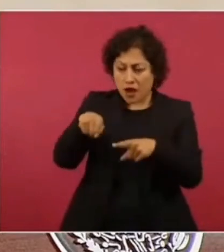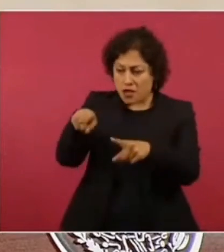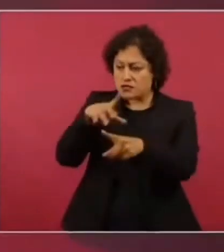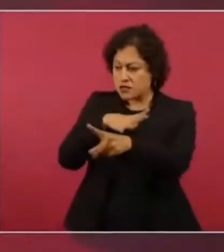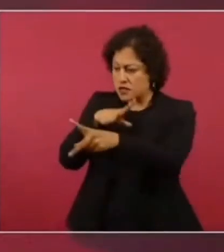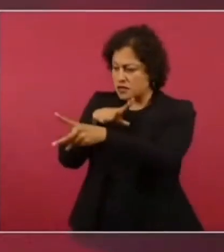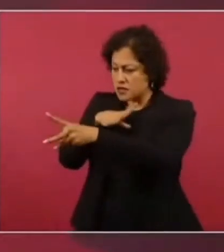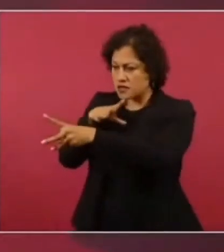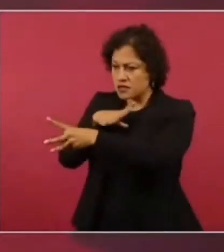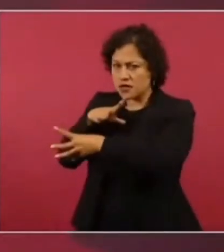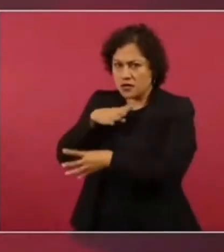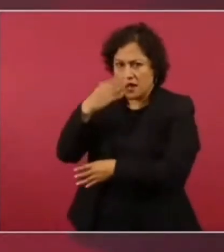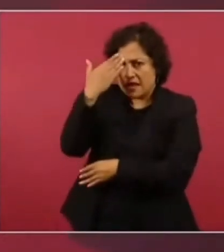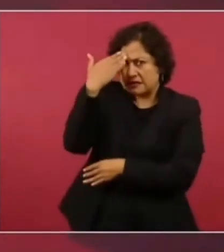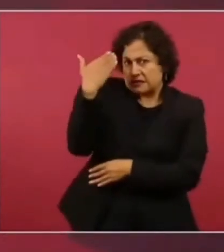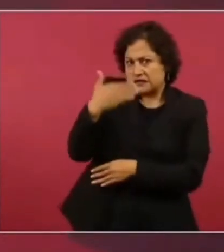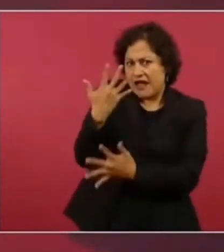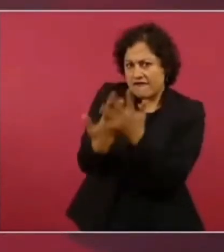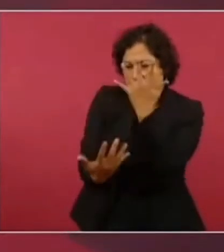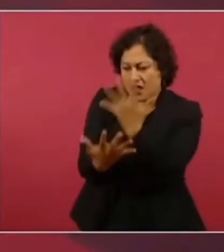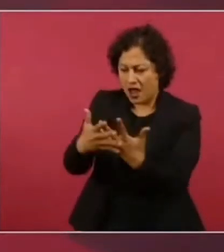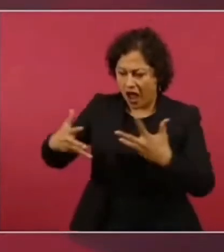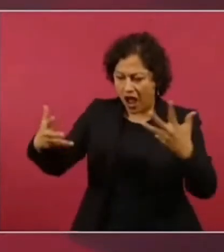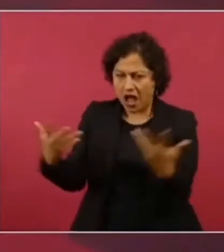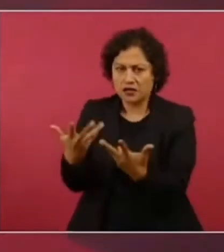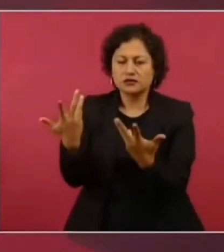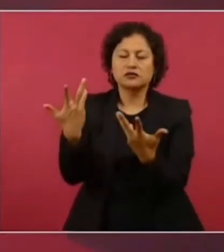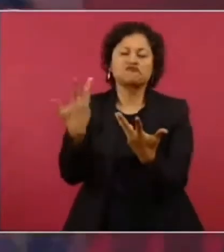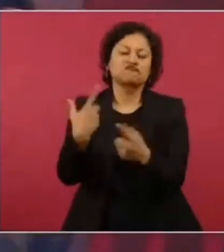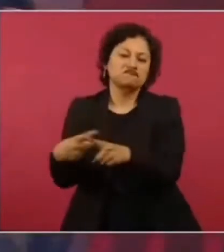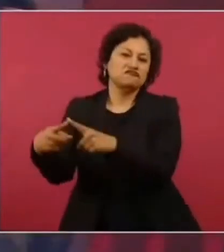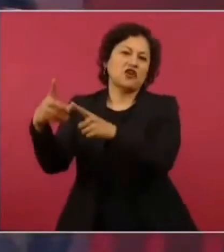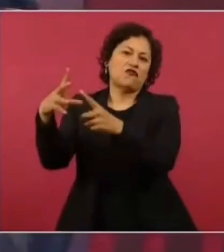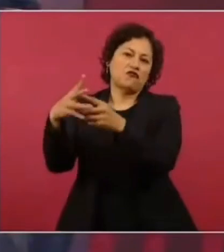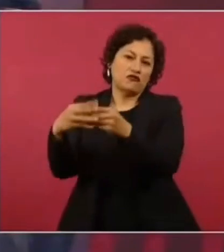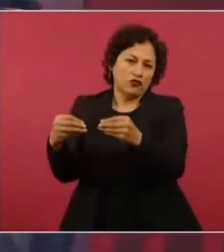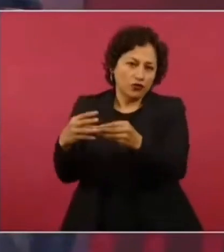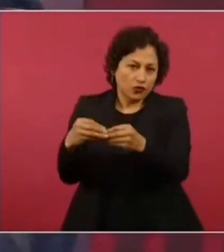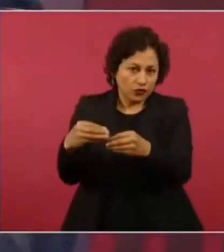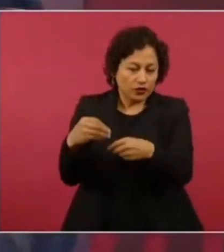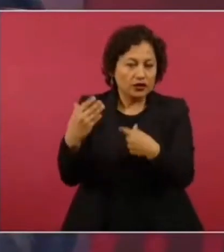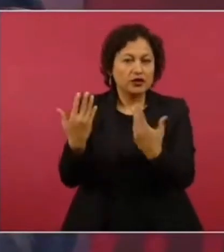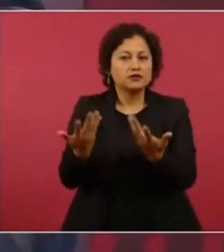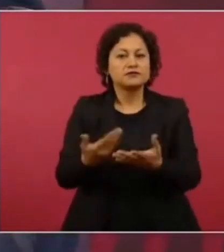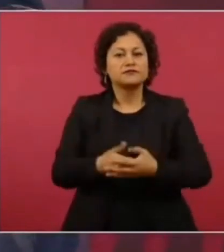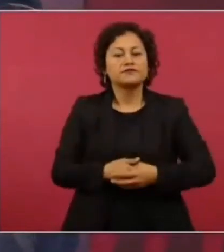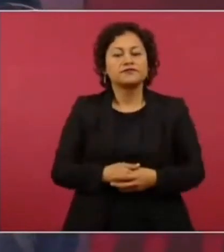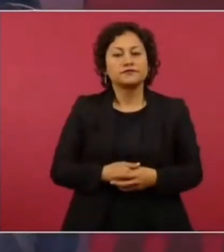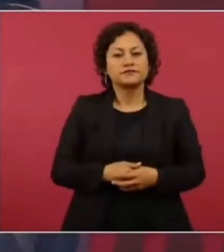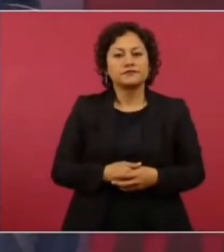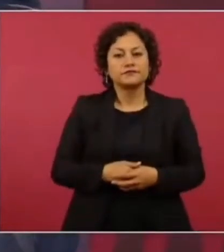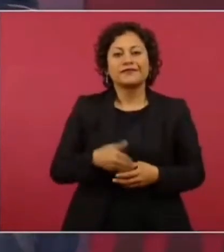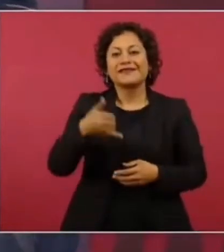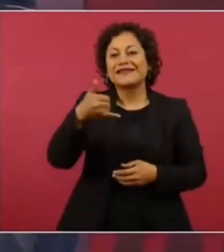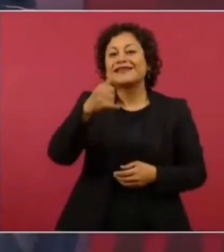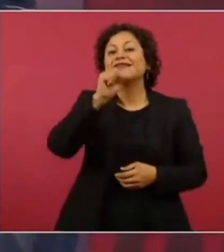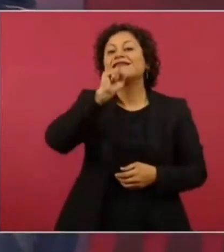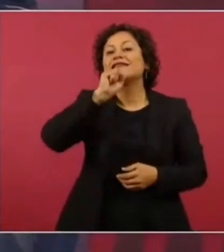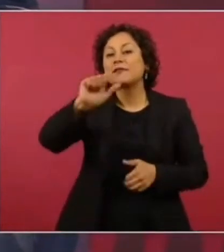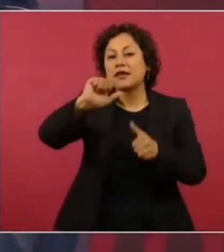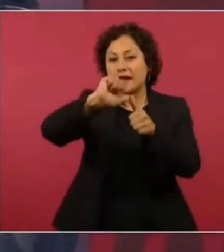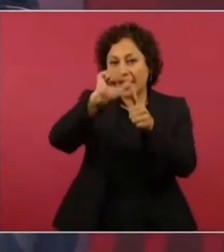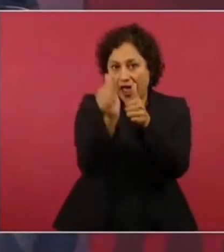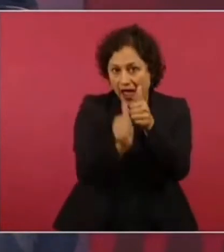que frutas y artesanías